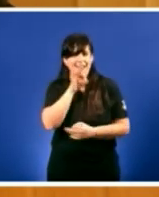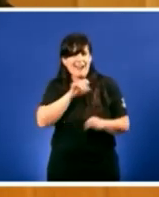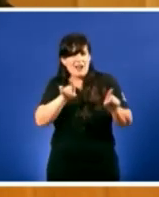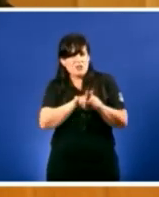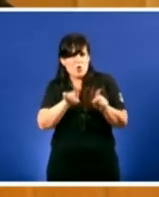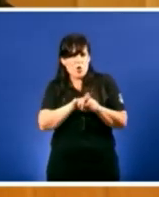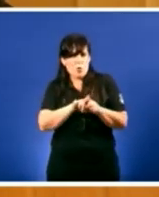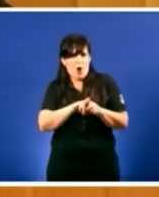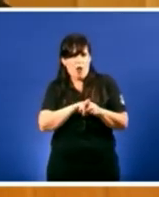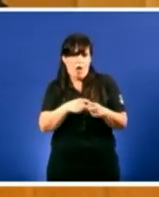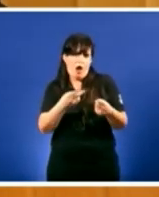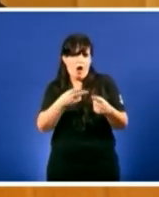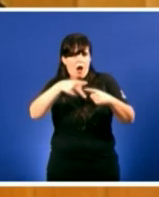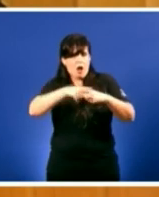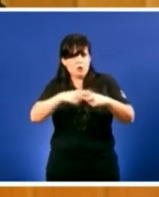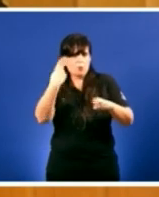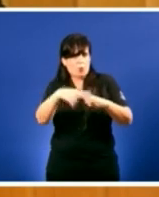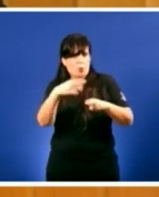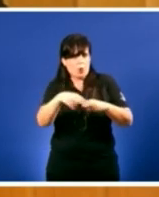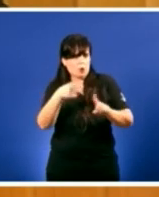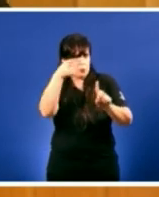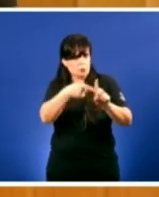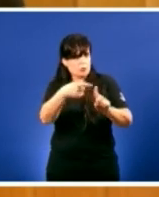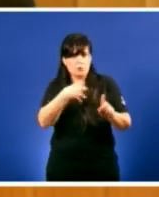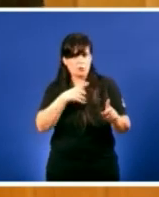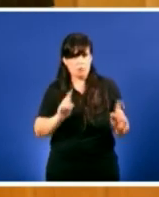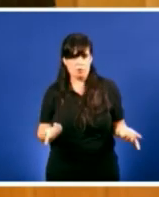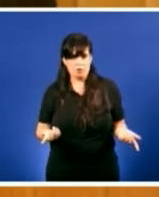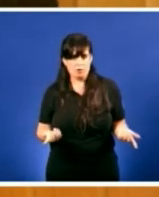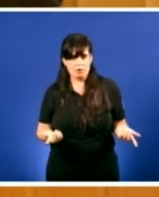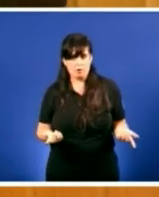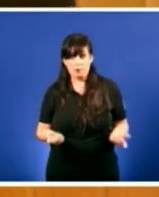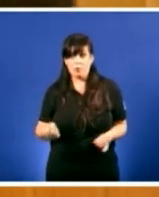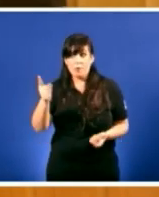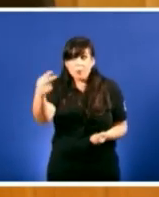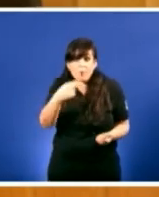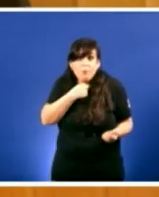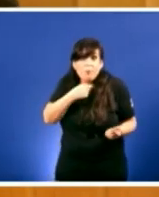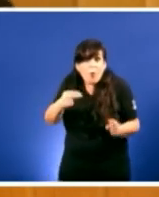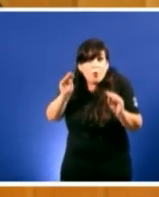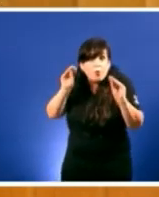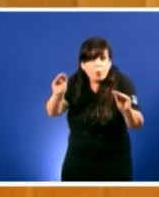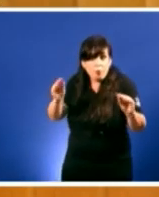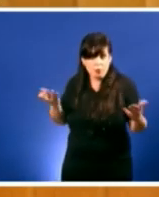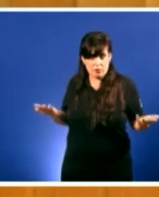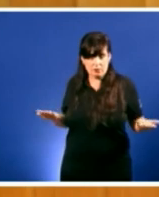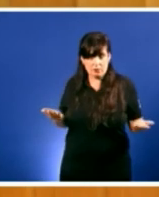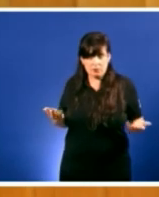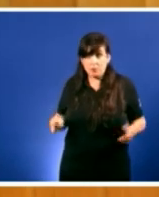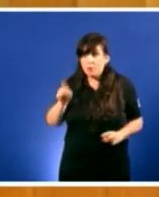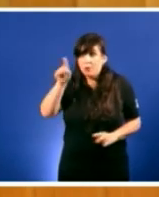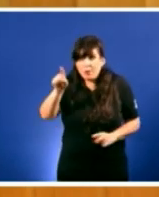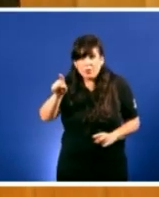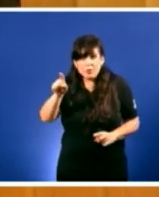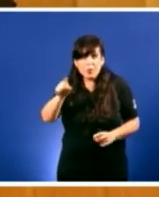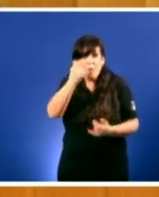política como arma política vostede precisamente vostede que se empolerou en poleirou